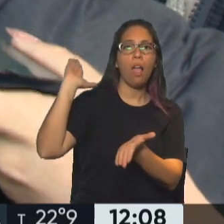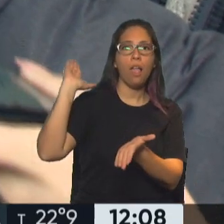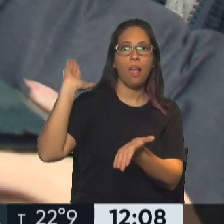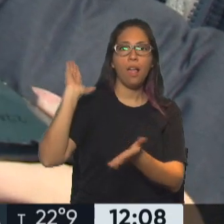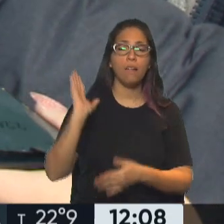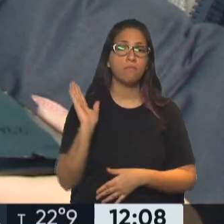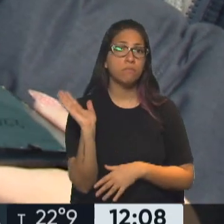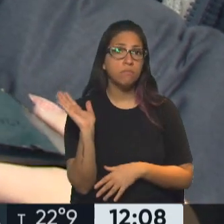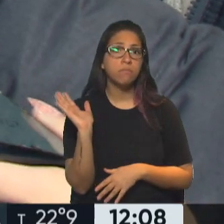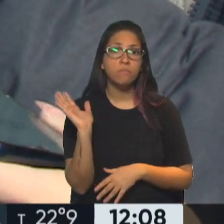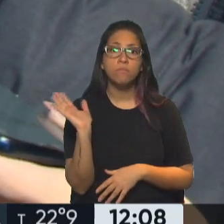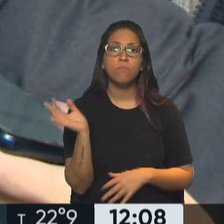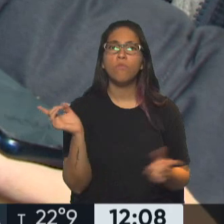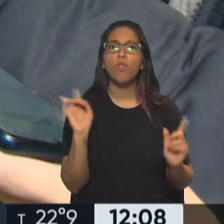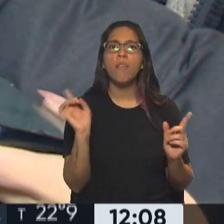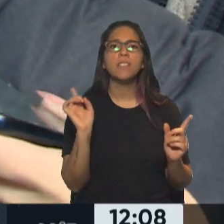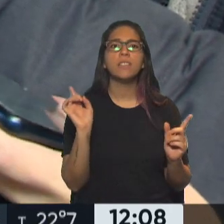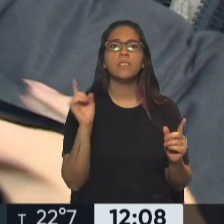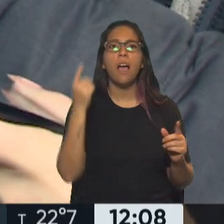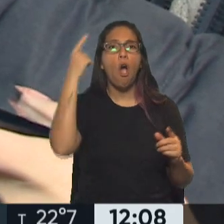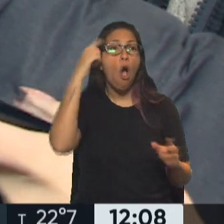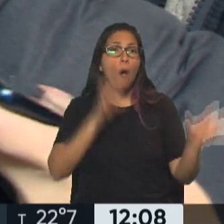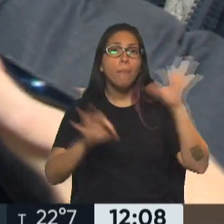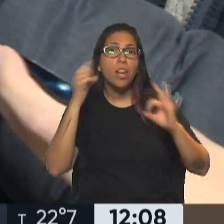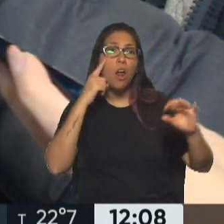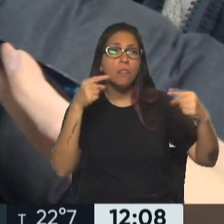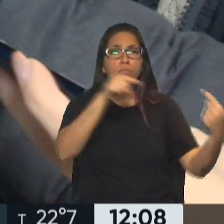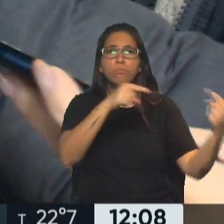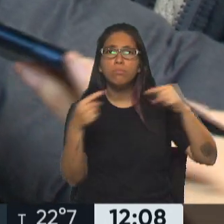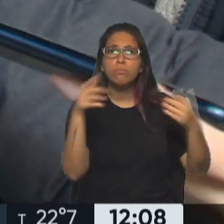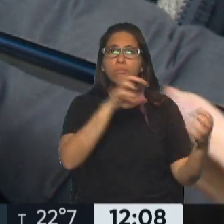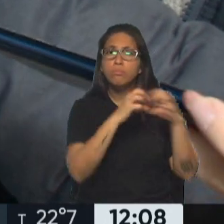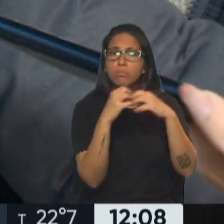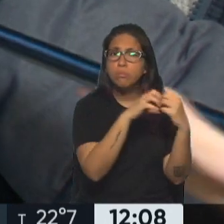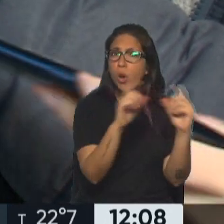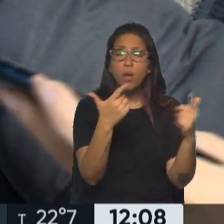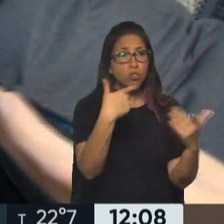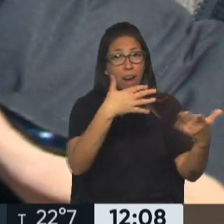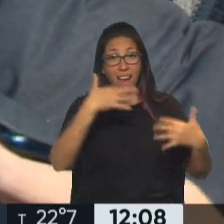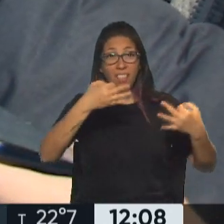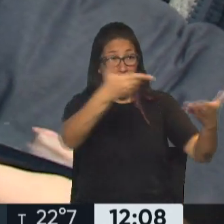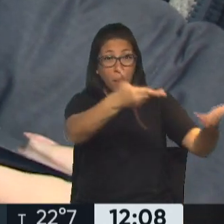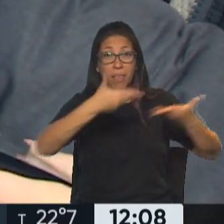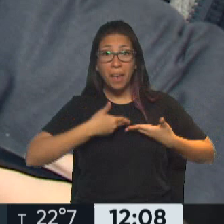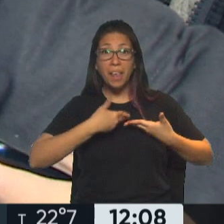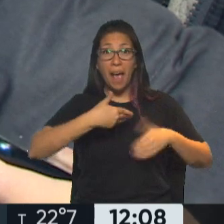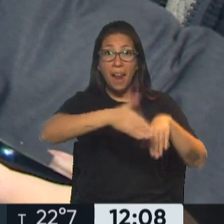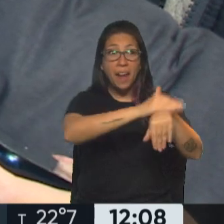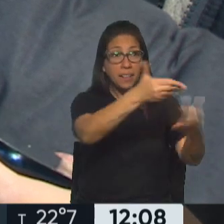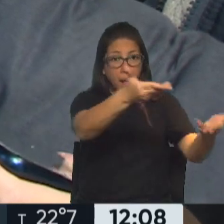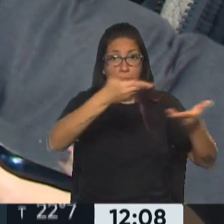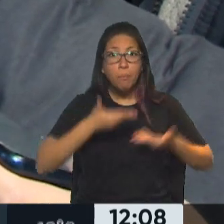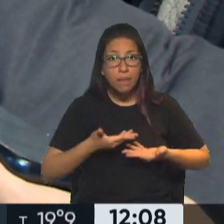hay una discusión de ideas, no hay... Yo le invitaría al jefe de gobierno realmente a que tenga